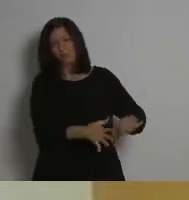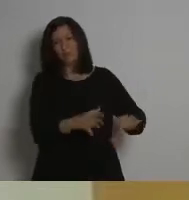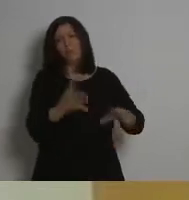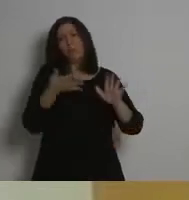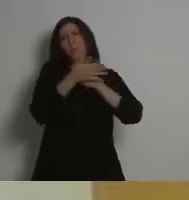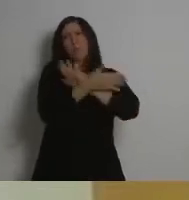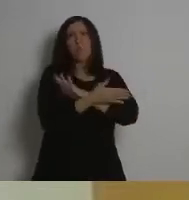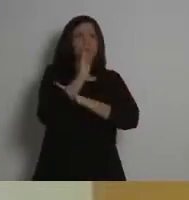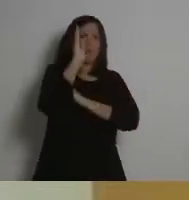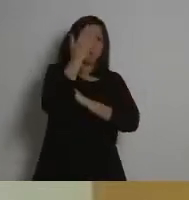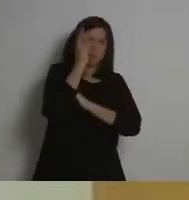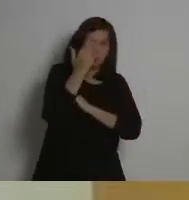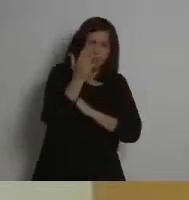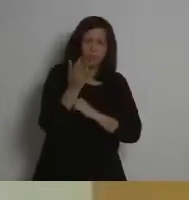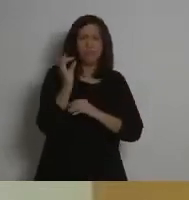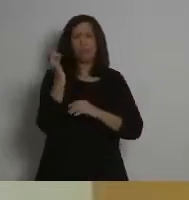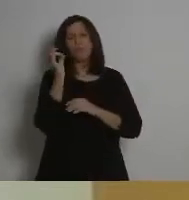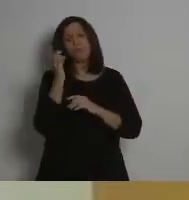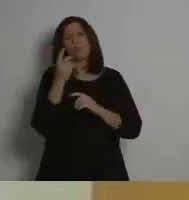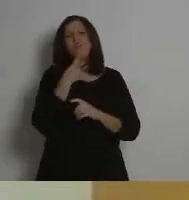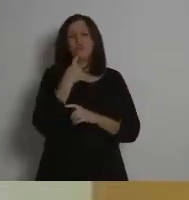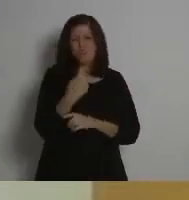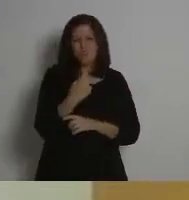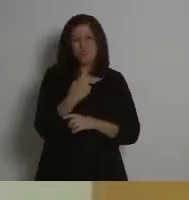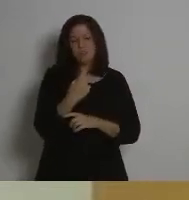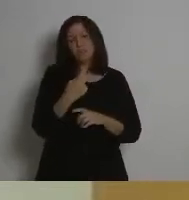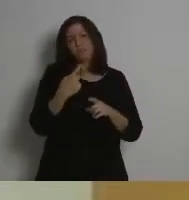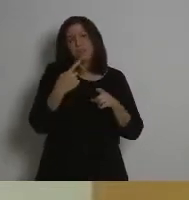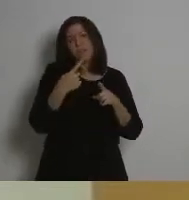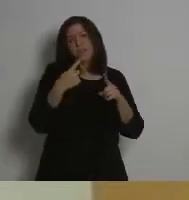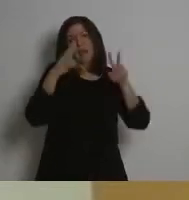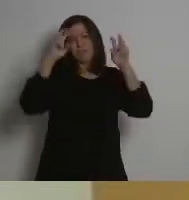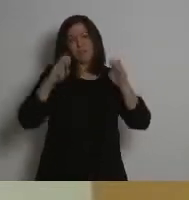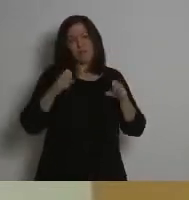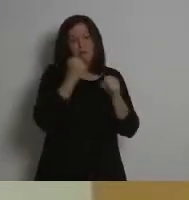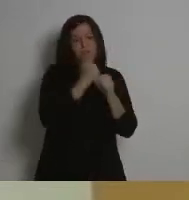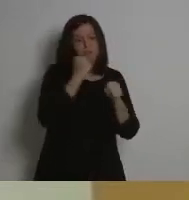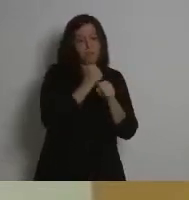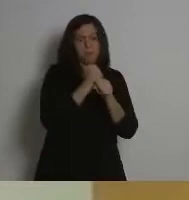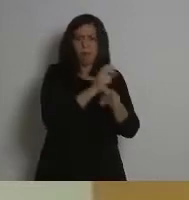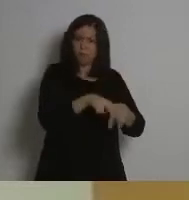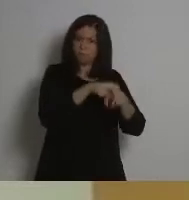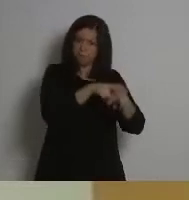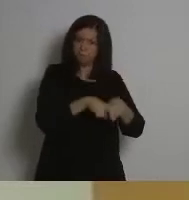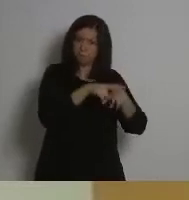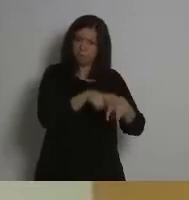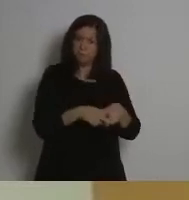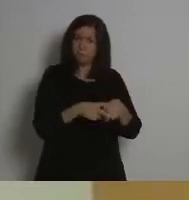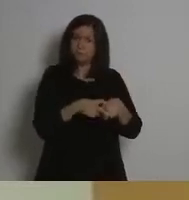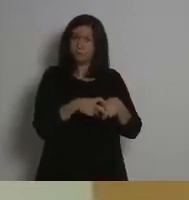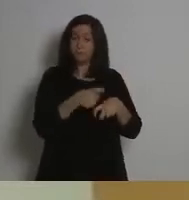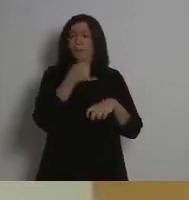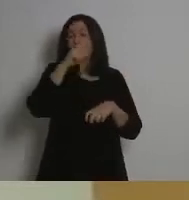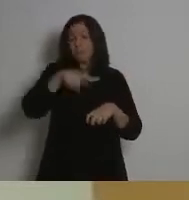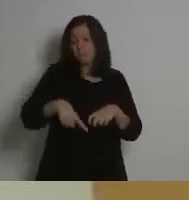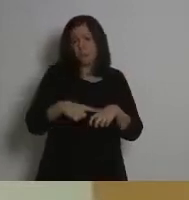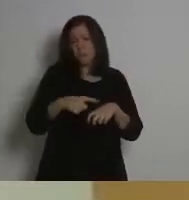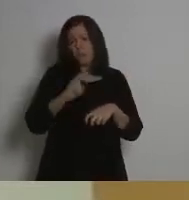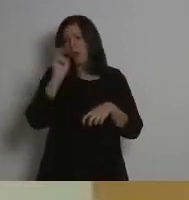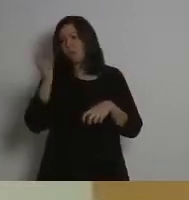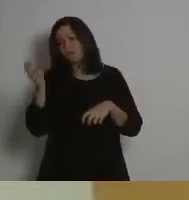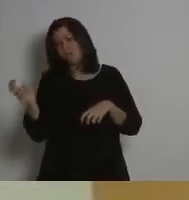de infraestructuras, el abandono de la actividad debido a las condiciones precarias de las personas que se dedican a este sector, entre otras.